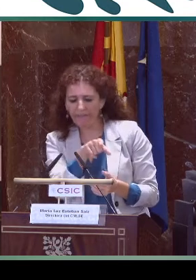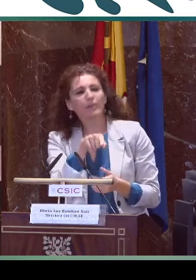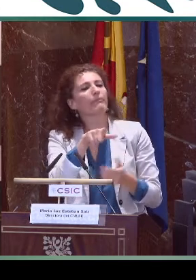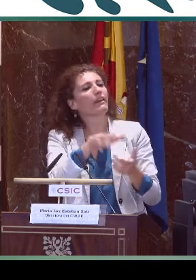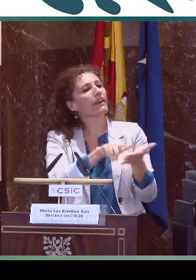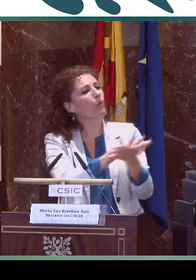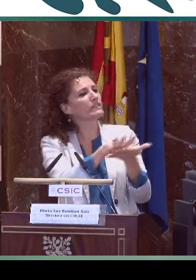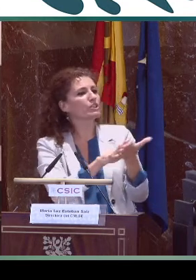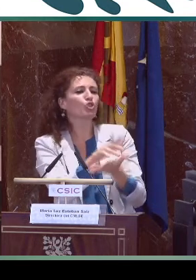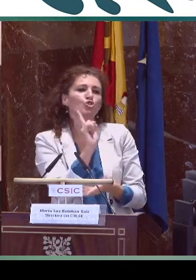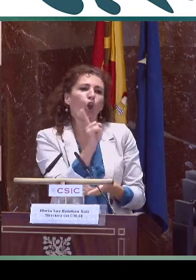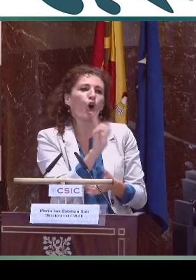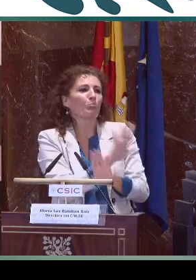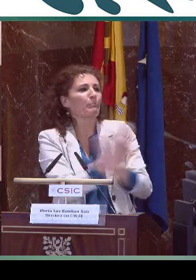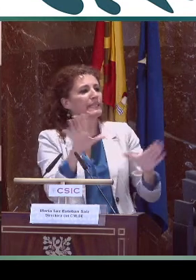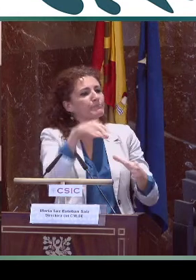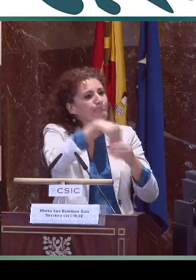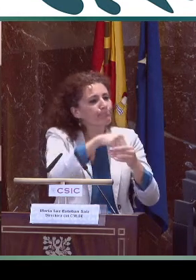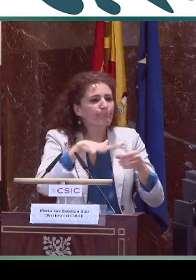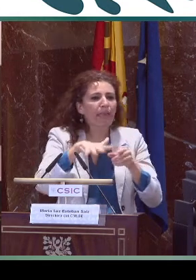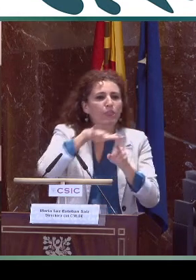Pero esta lengua, como cualquier otra lengua,